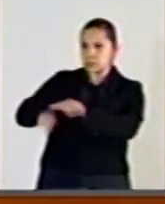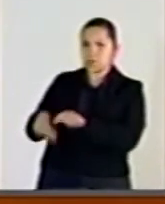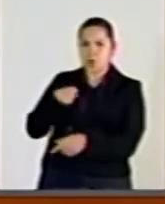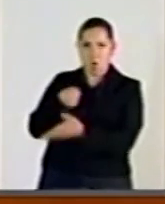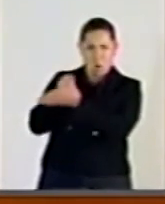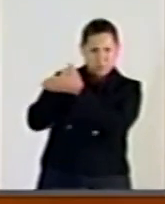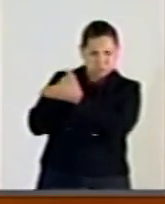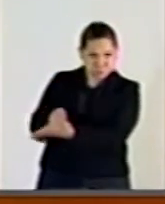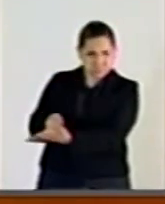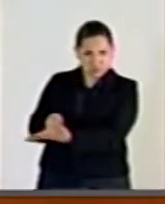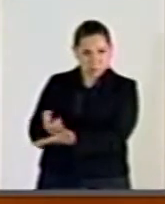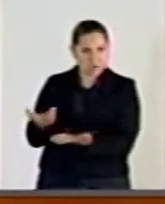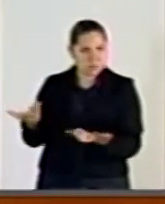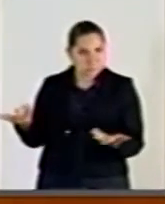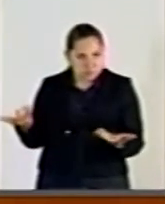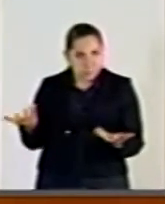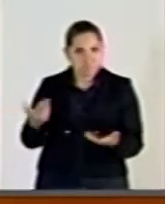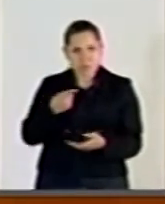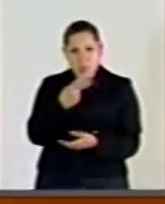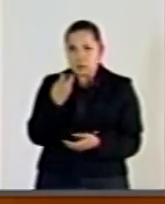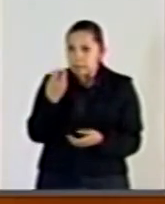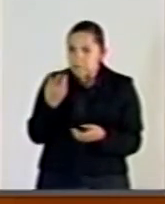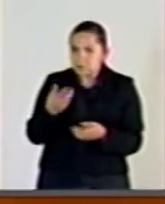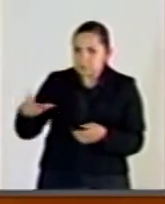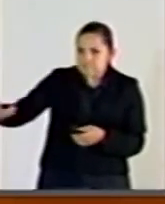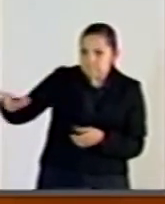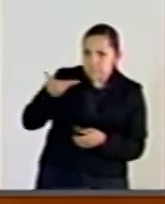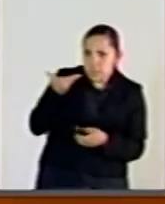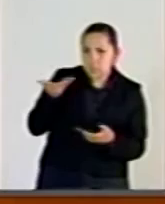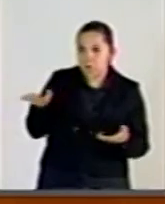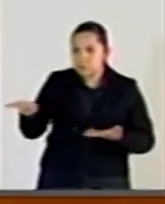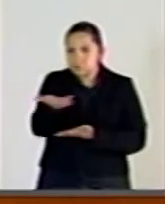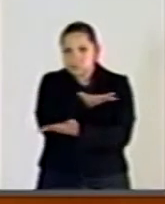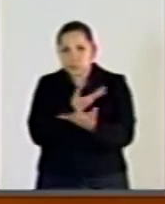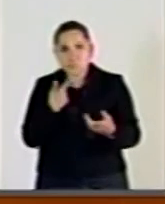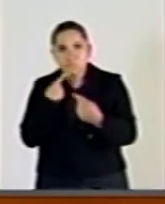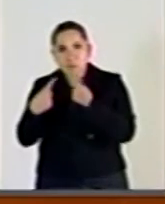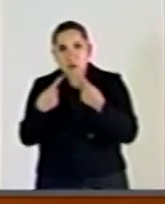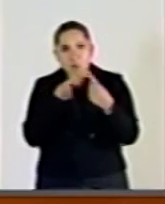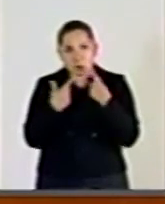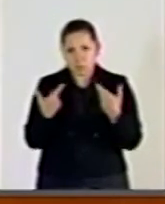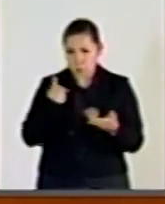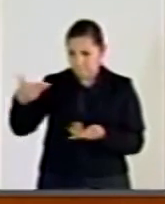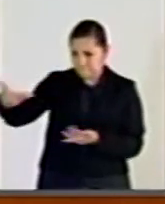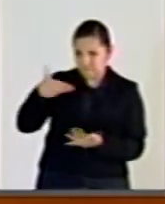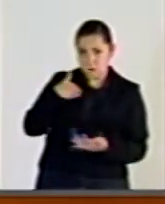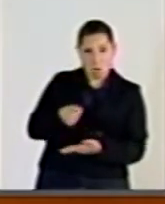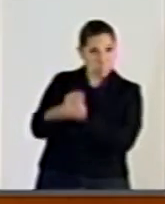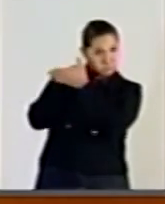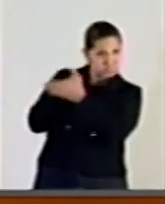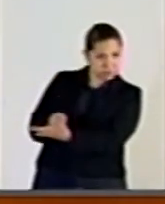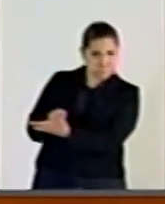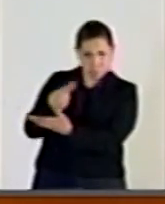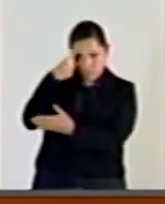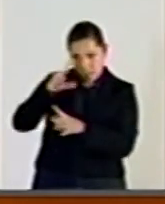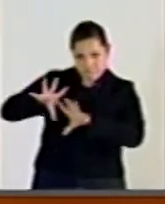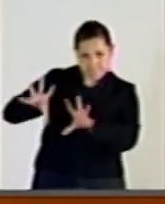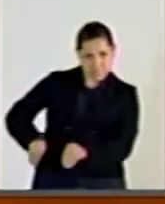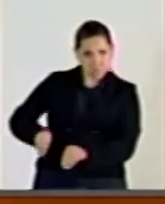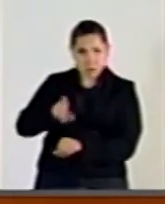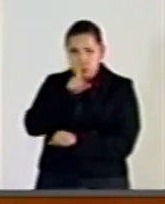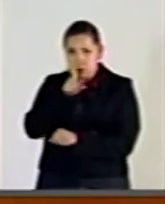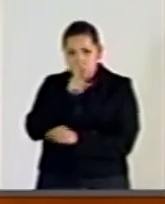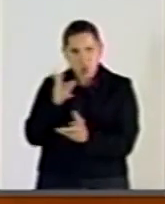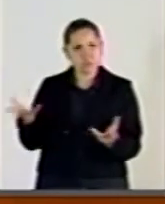manera a una propuesta de diálogo puede responderse con represión y la criminalización